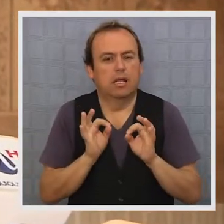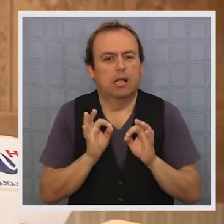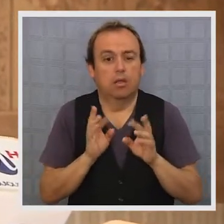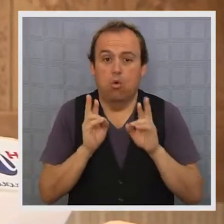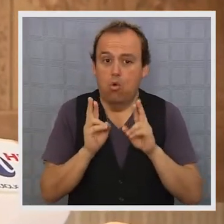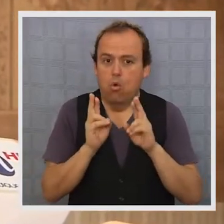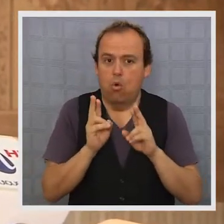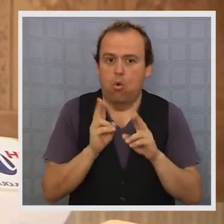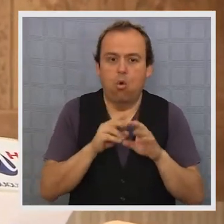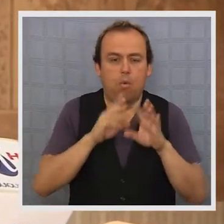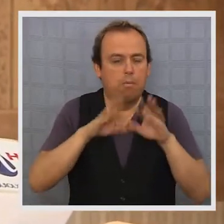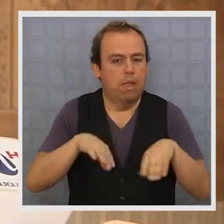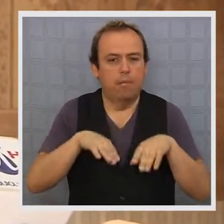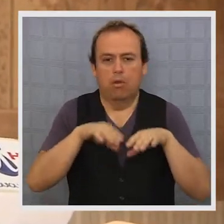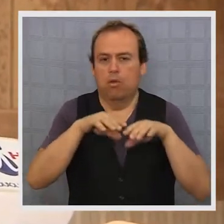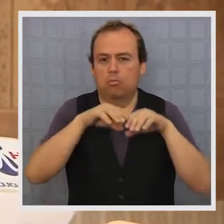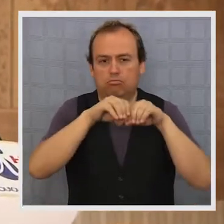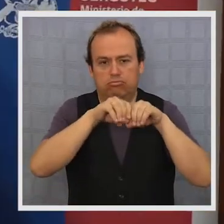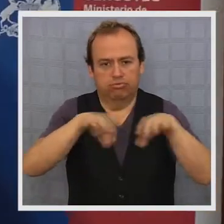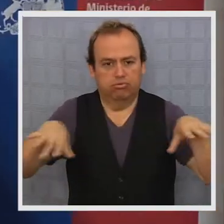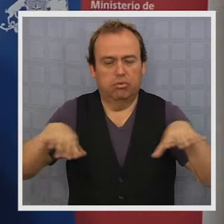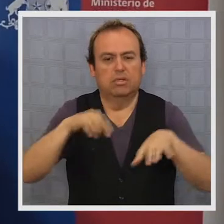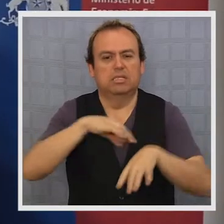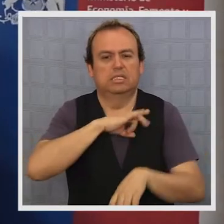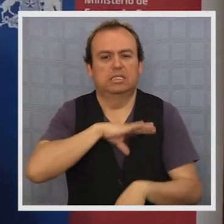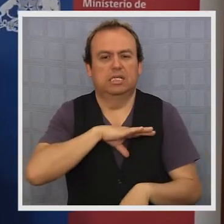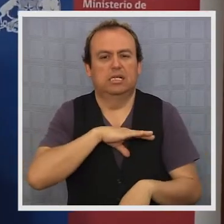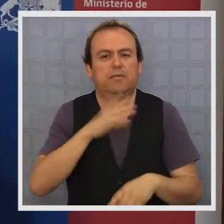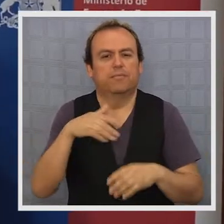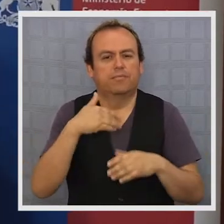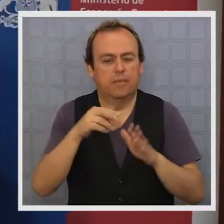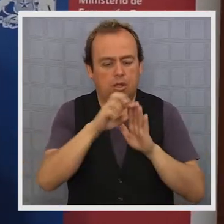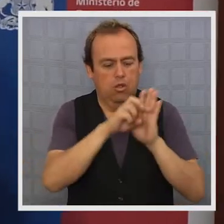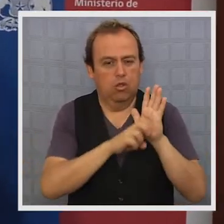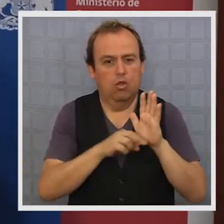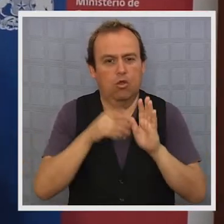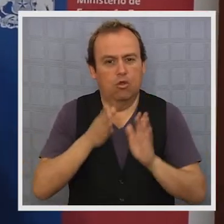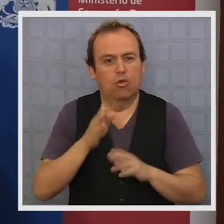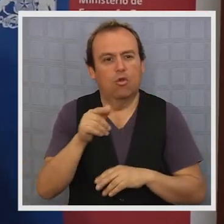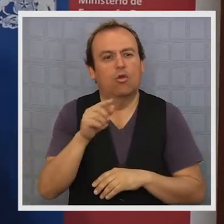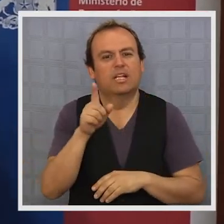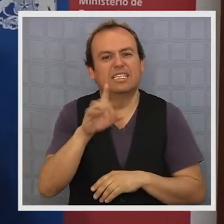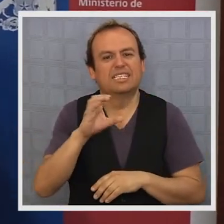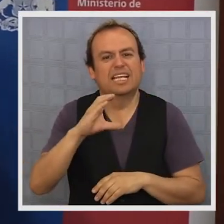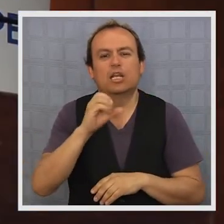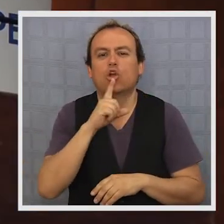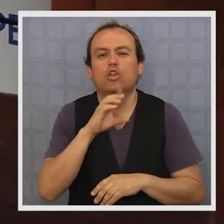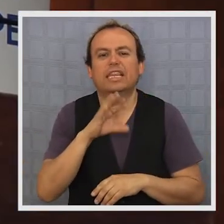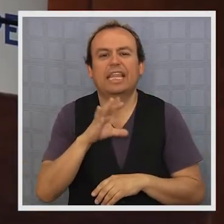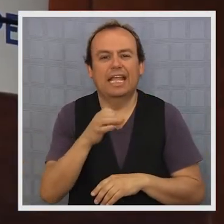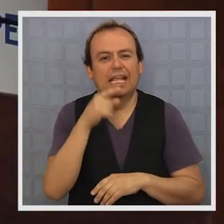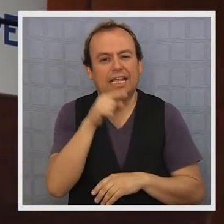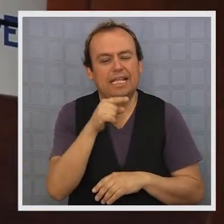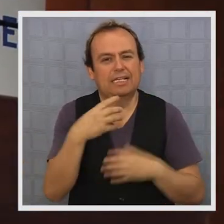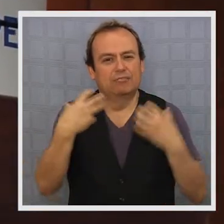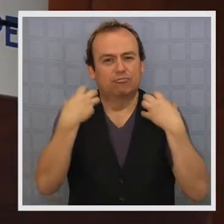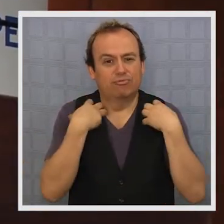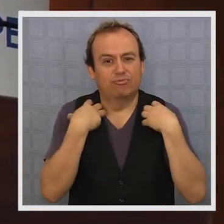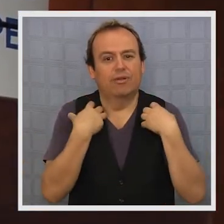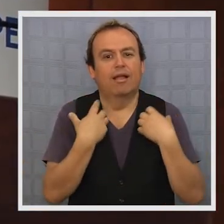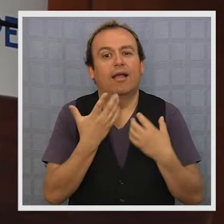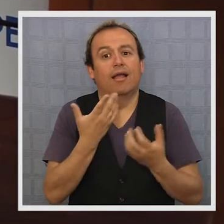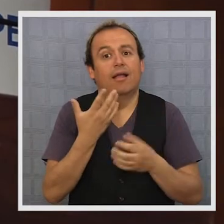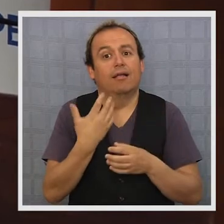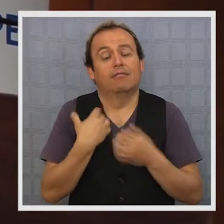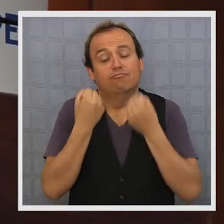y ojalá lo podamos replicar en todas las regiones del país. La continuación de los proyectos que inició Cercotec bajo el mando de Trisoti es uno de los